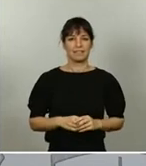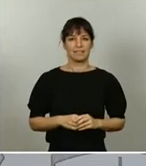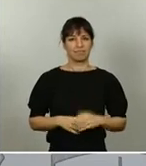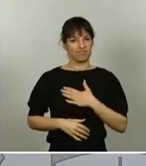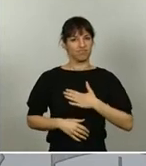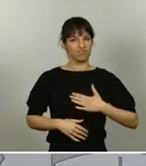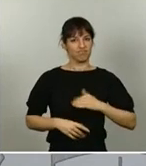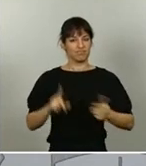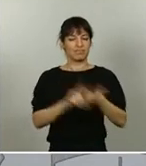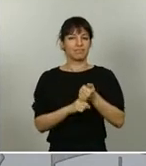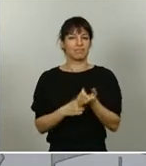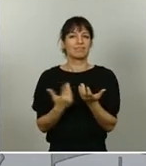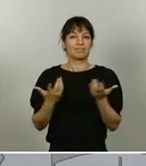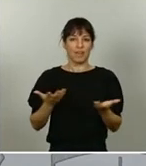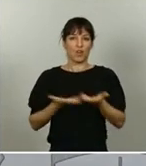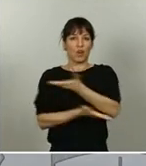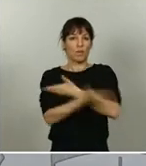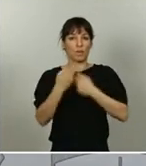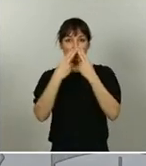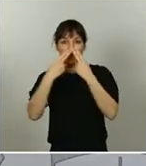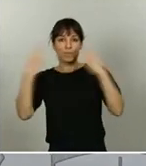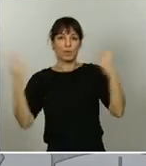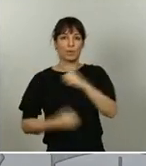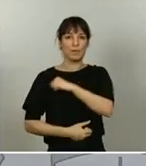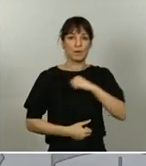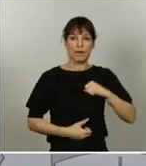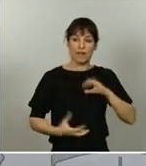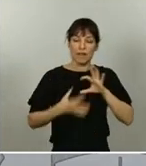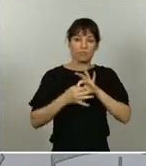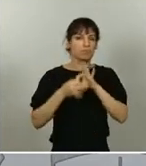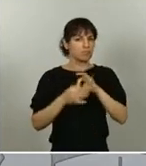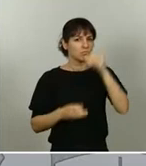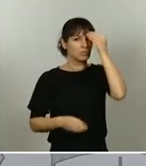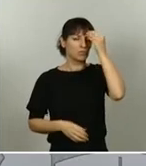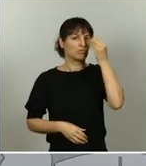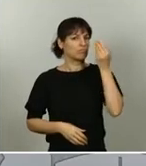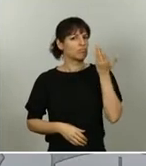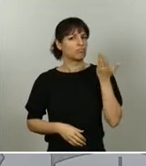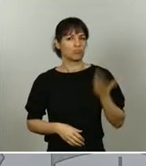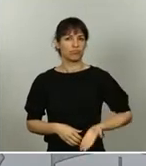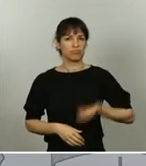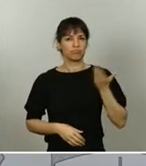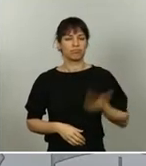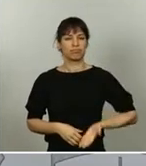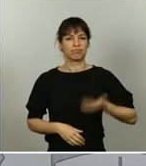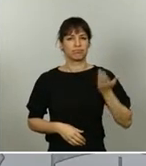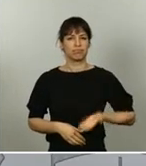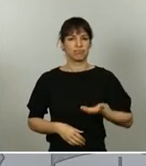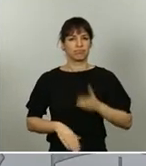lógicamente, en esa colaboración público-privada creo que podemos fundamentar su consecución.